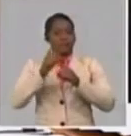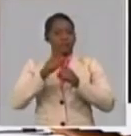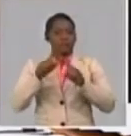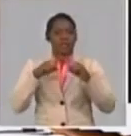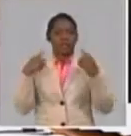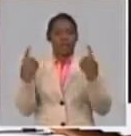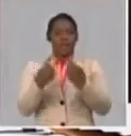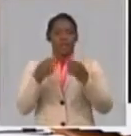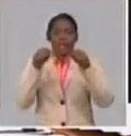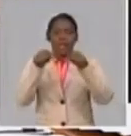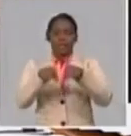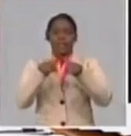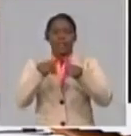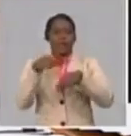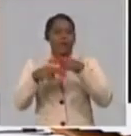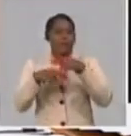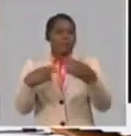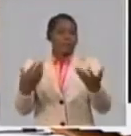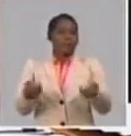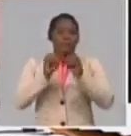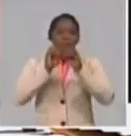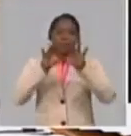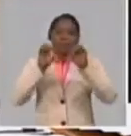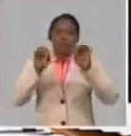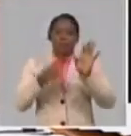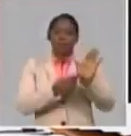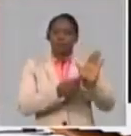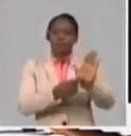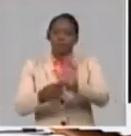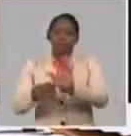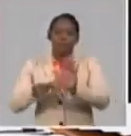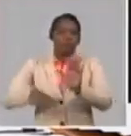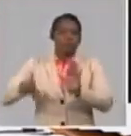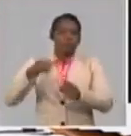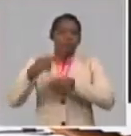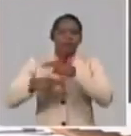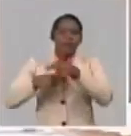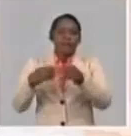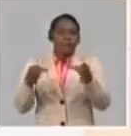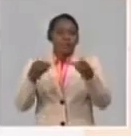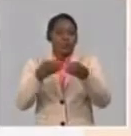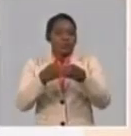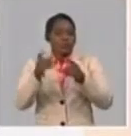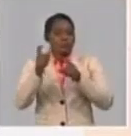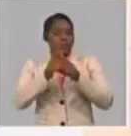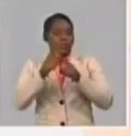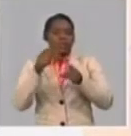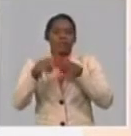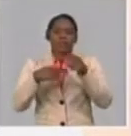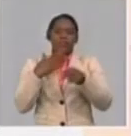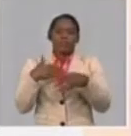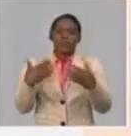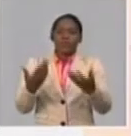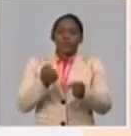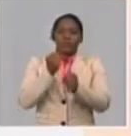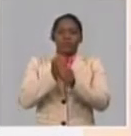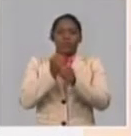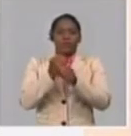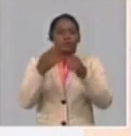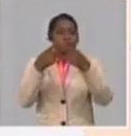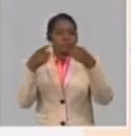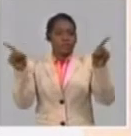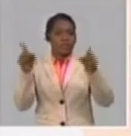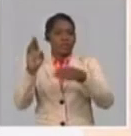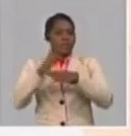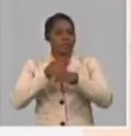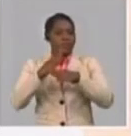puedan promover allí, enseñar, demostrar lo que están haciendo sus sindicatos en los ámbitos particulares de las actividades que